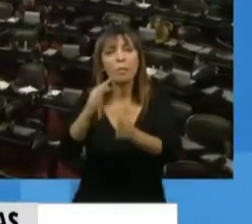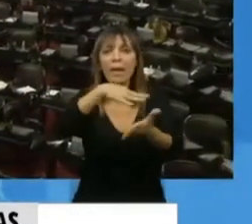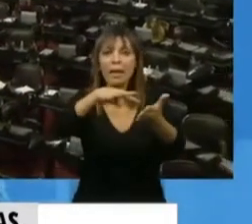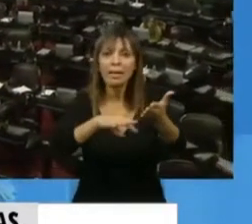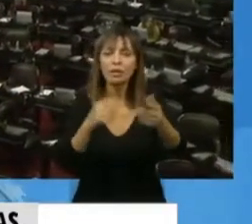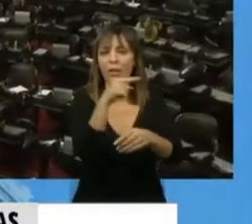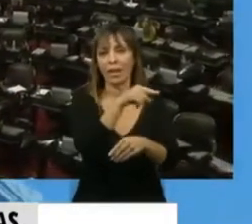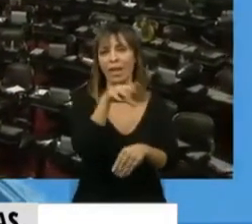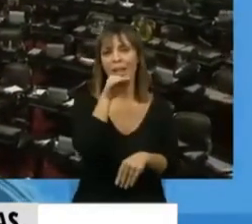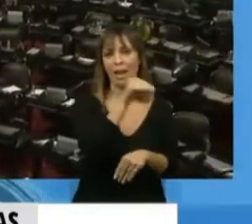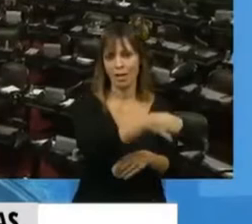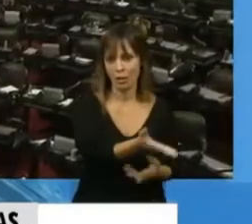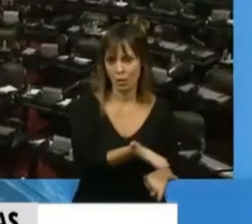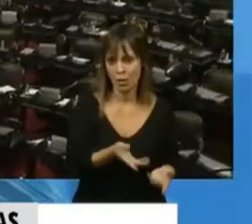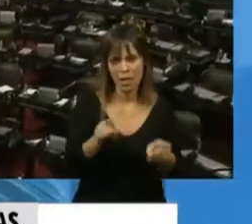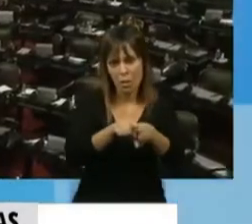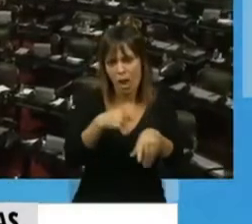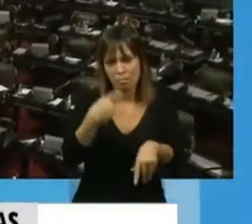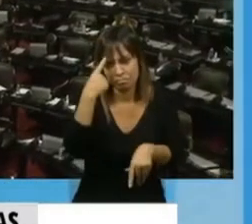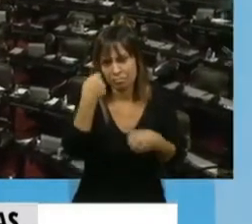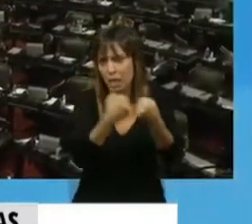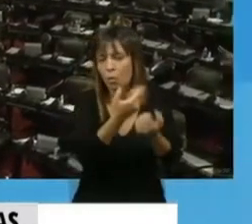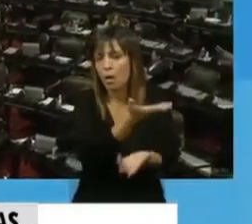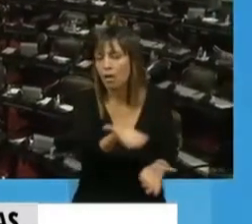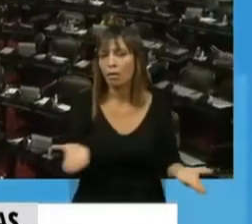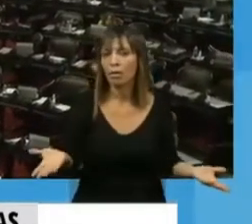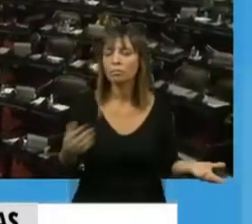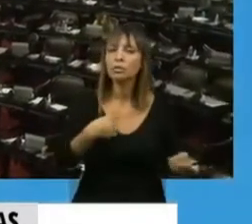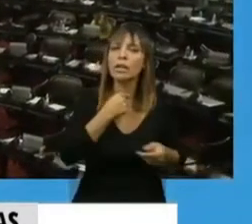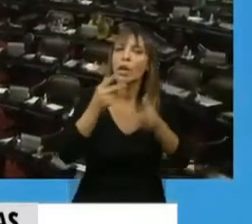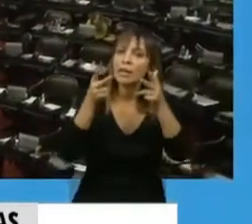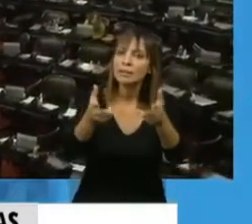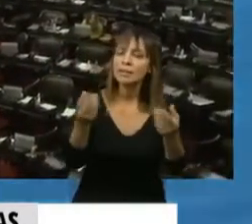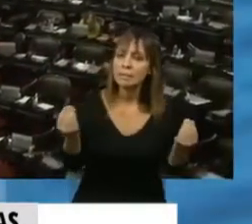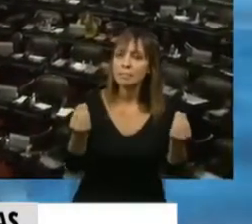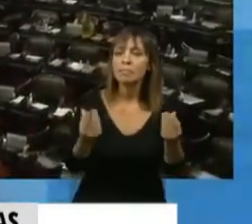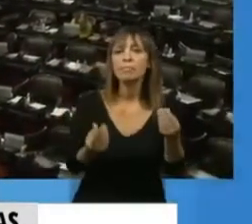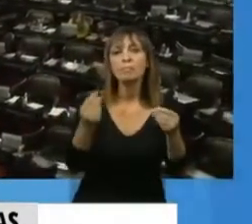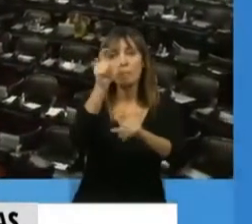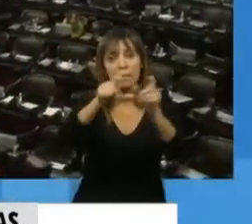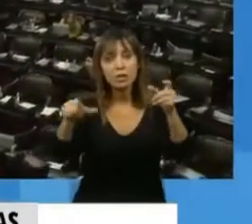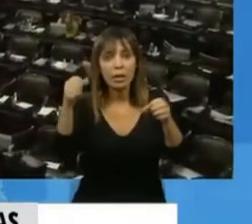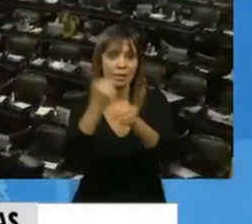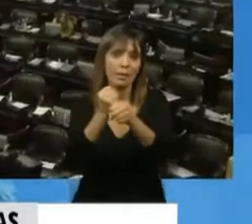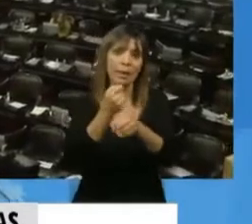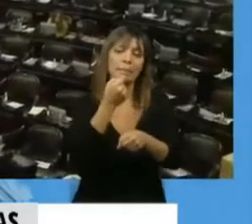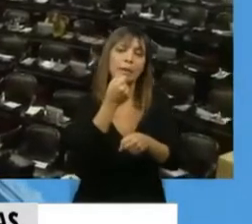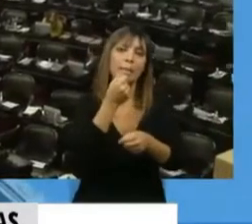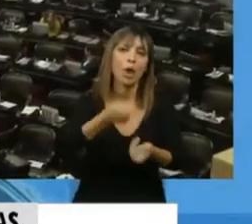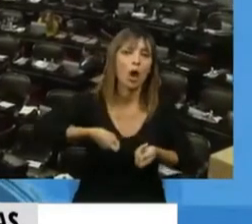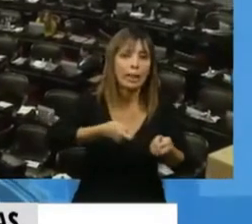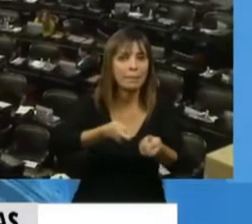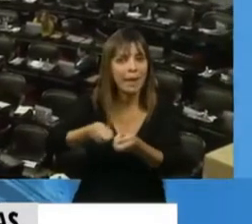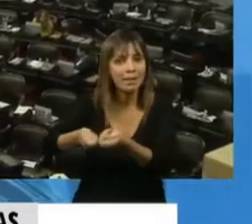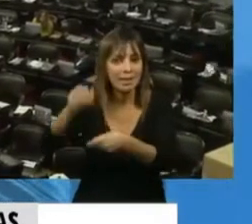compañero Nicolás del Caño. Bueno, ahora, quiero decir que un montón de trabajadores de la salud, por ejemplo, de limpieza,